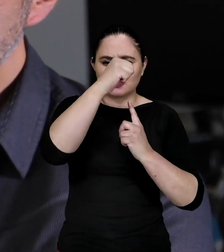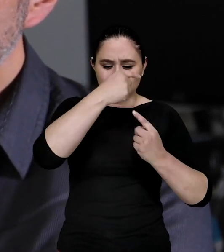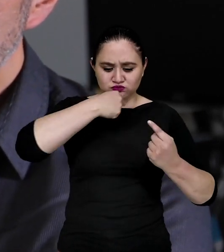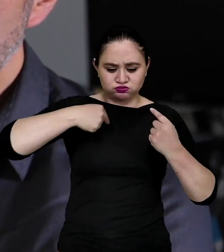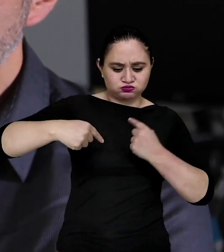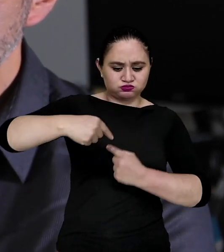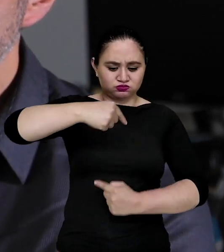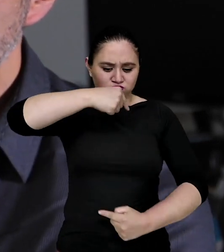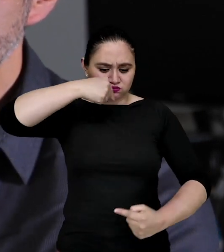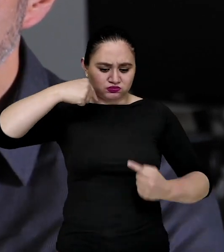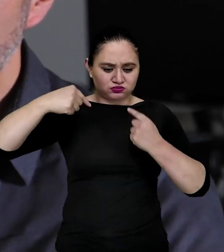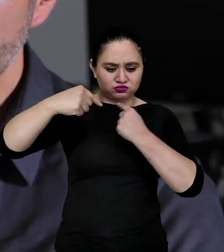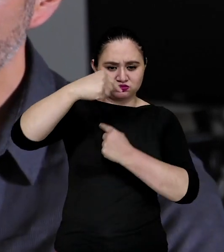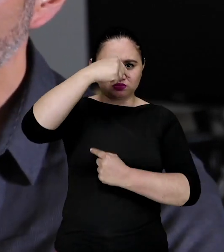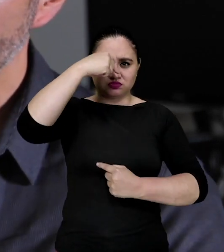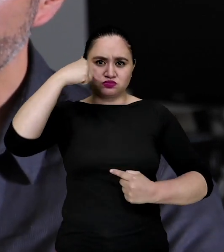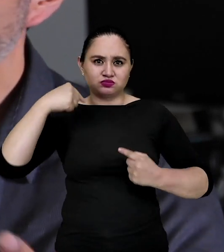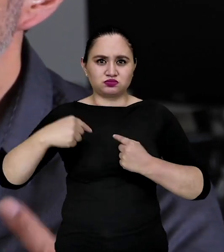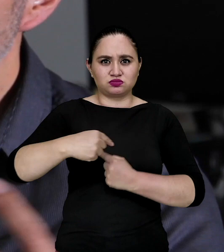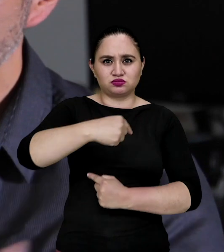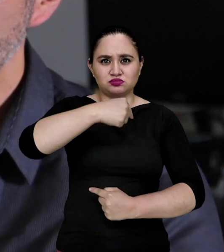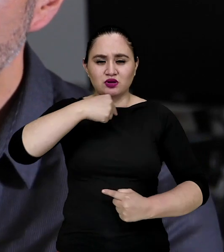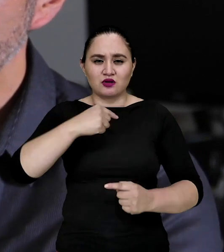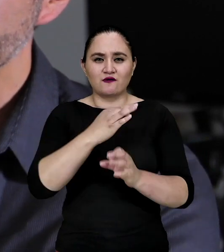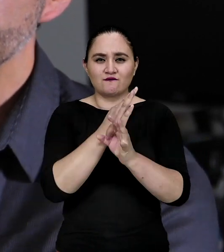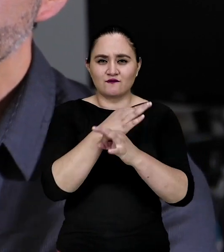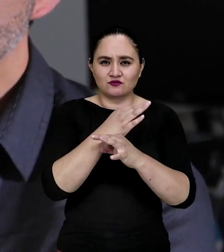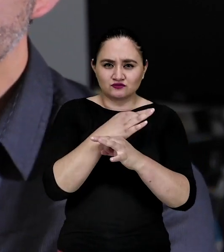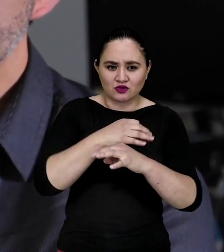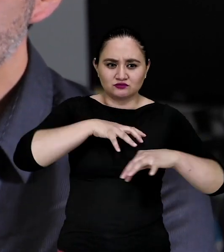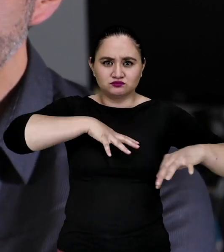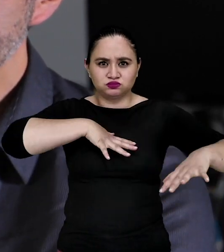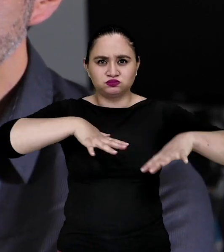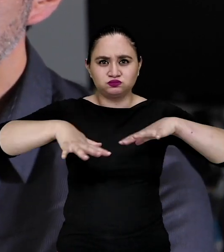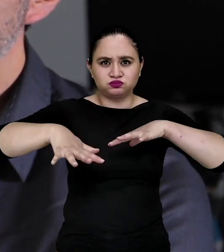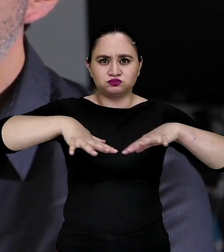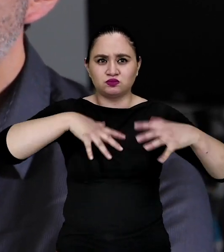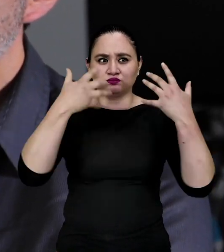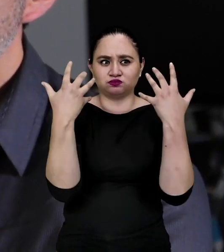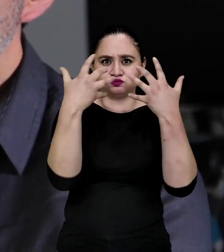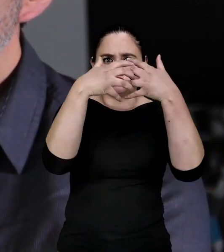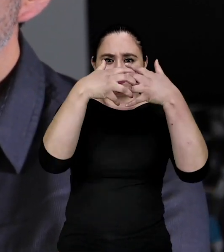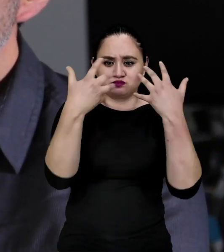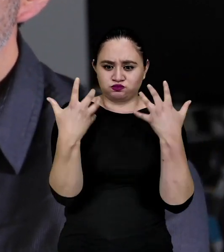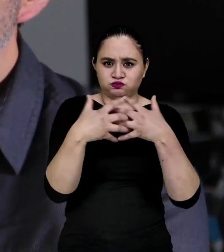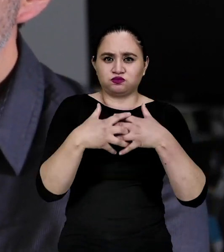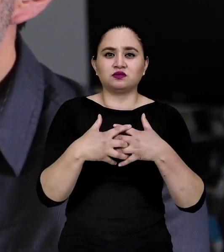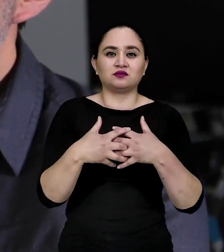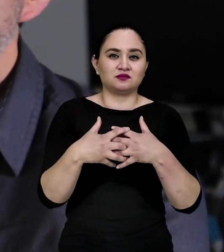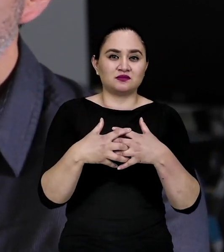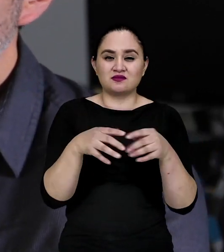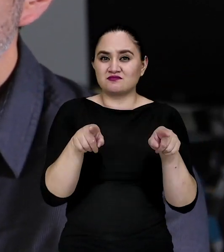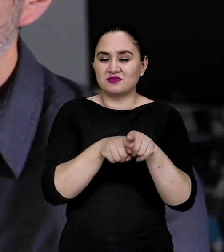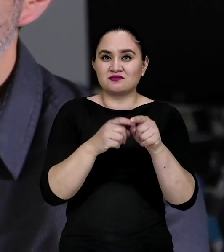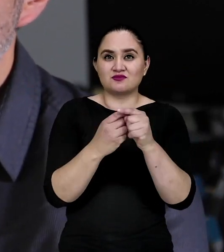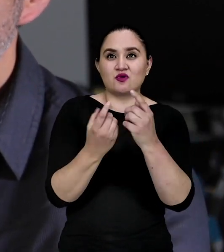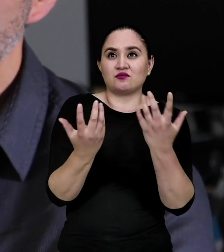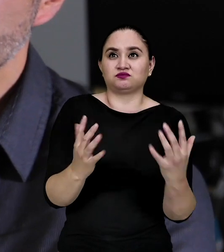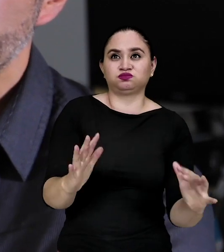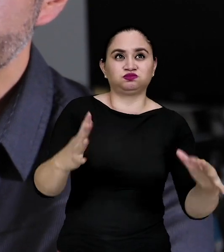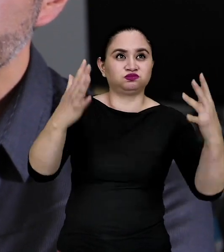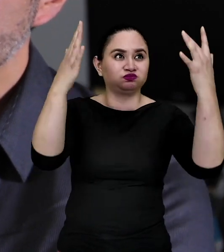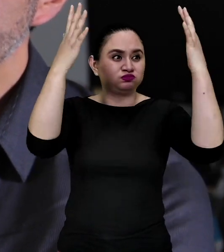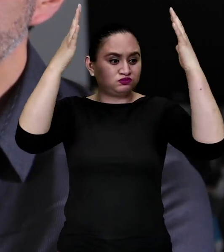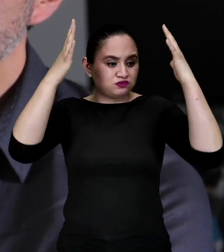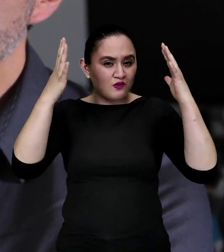Tenemos varios sistemas que están funcionando coordinadamente. Y lo mismo pasa en un